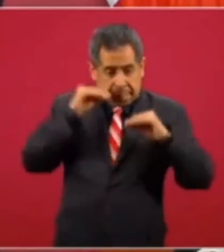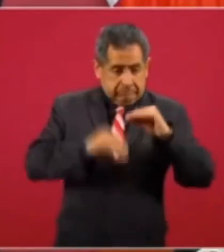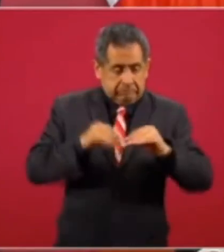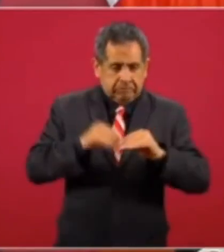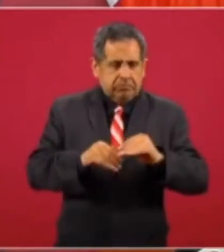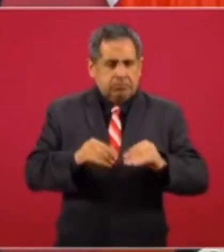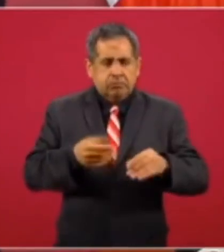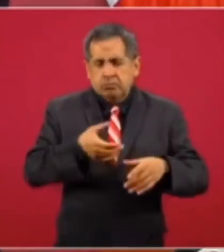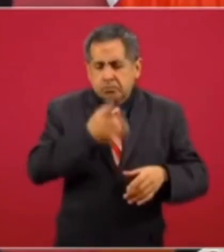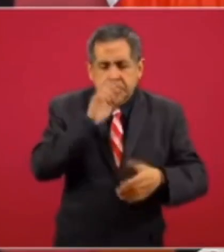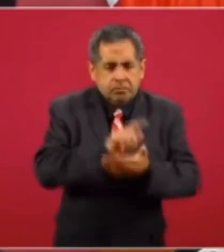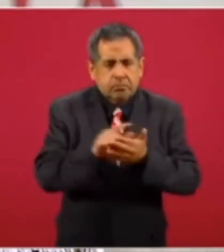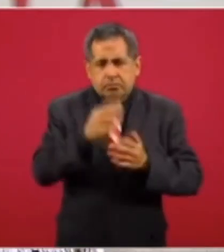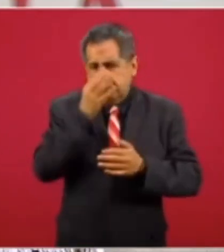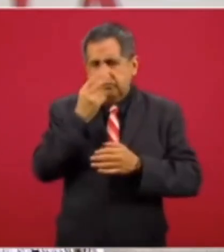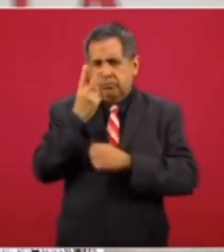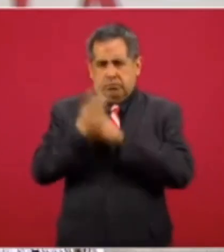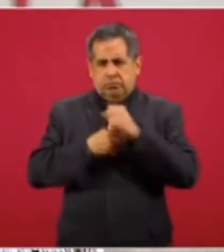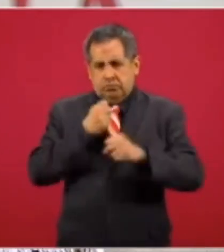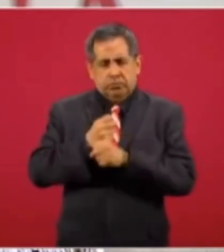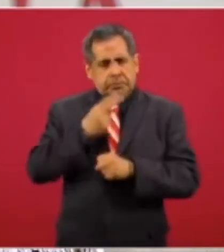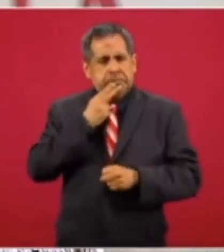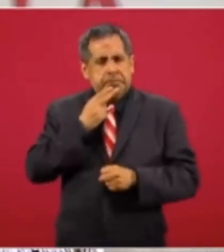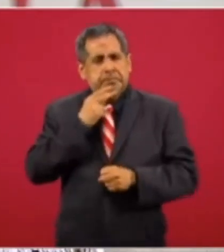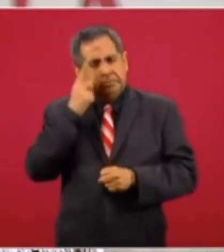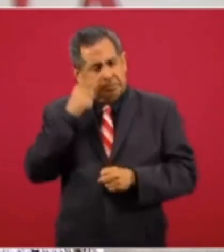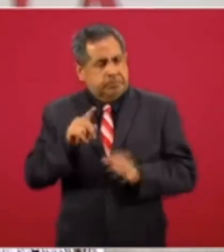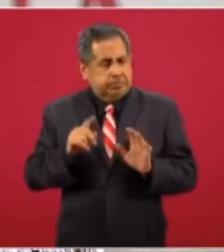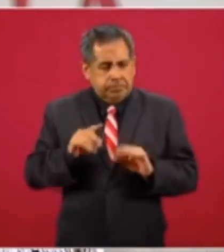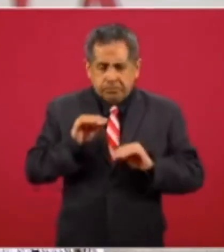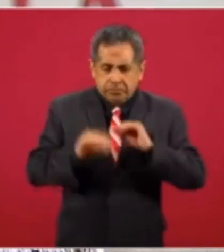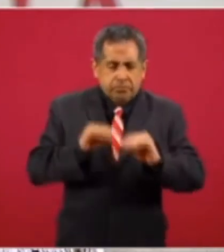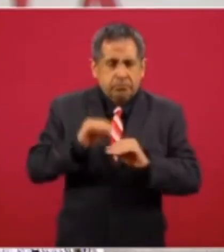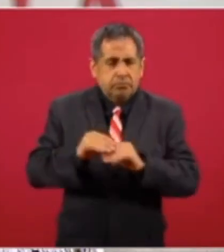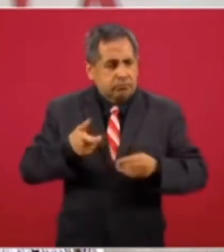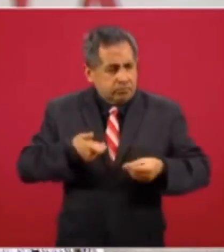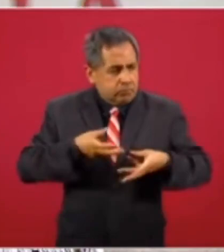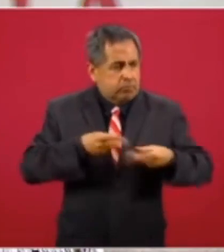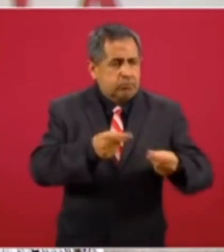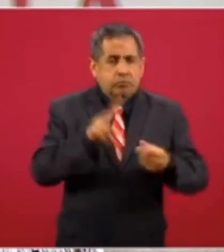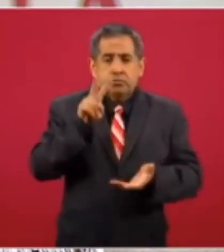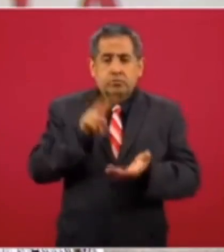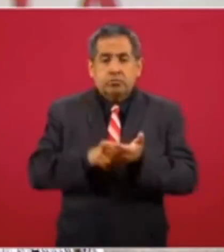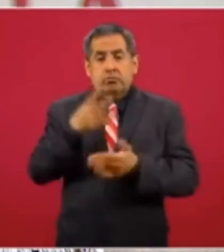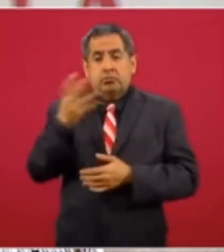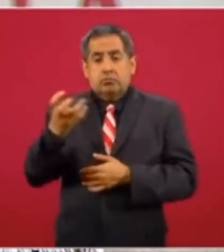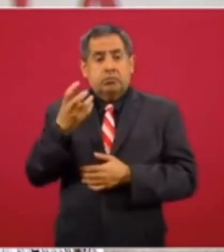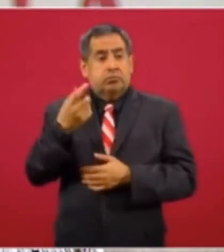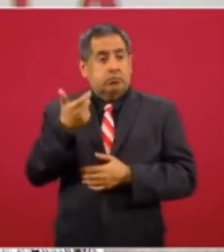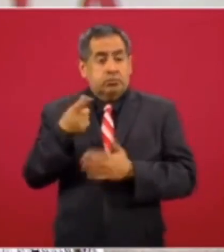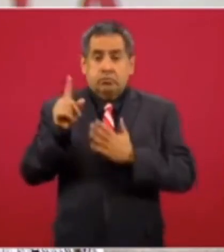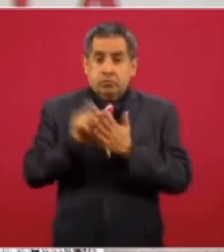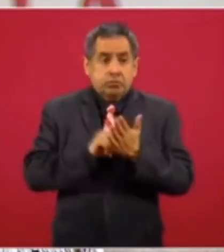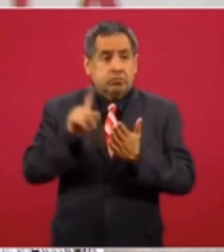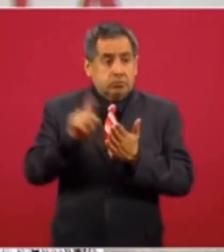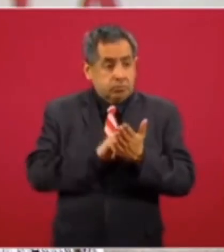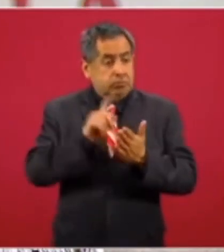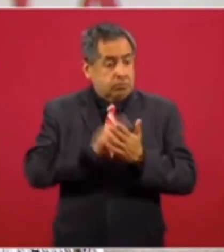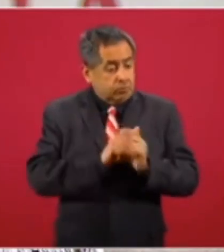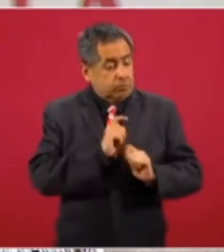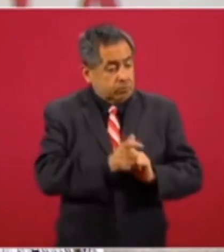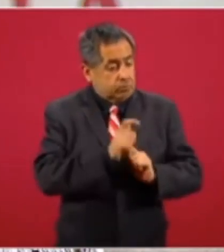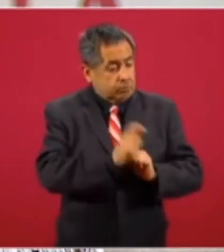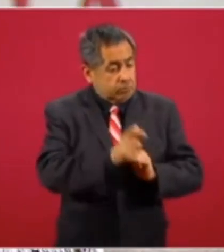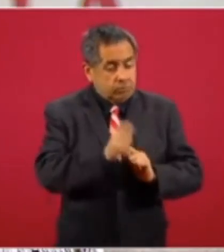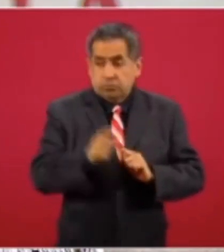una vida útil de sólo dos años su mantenimiento cuesta dos mil cuatrocientos pesos mensuales que tendría que